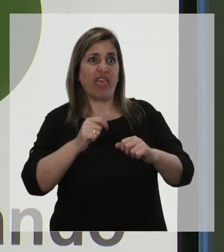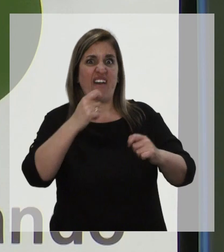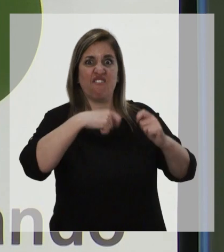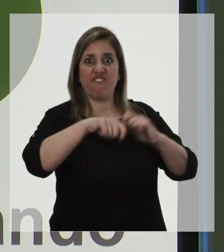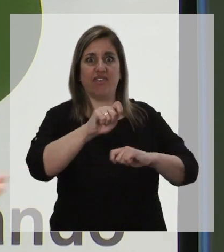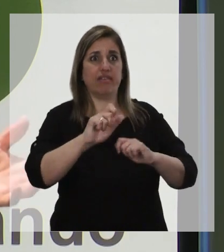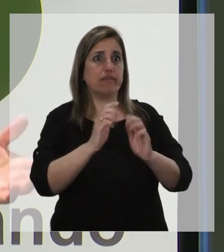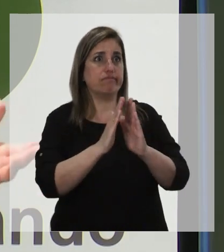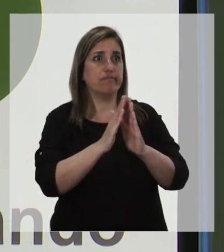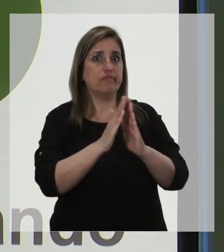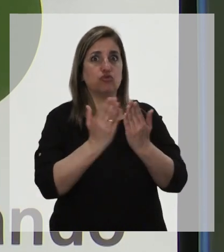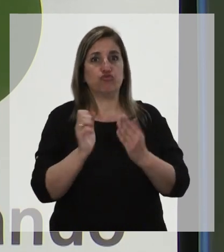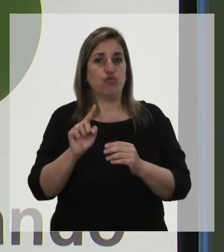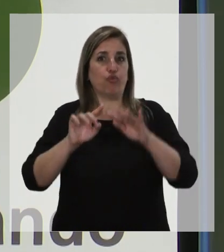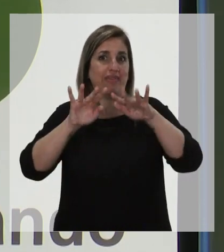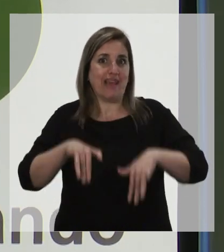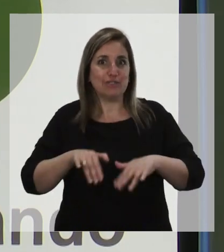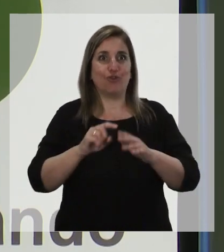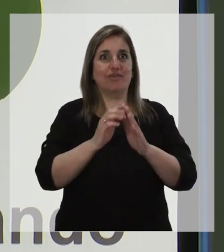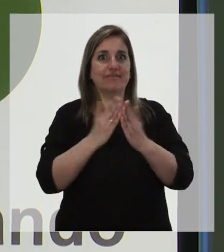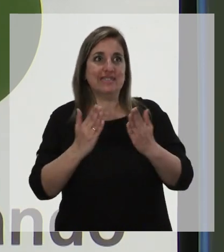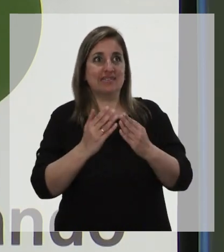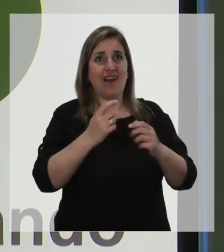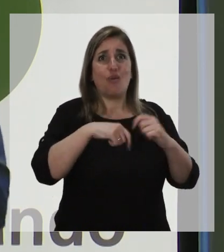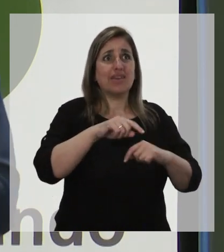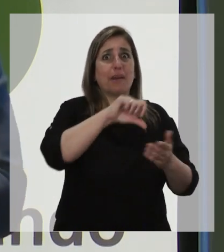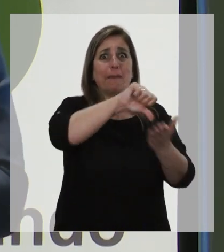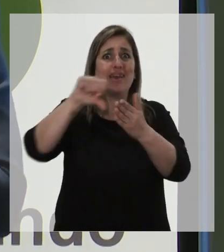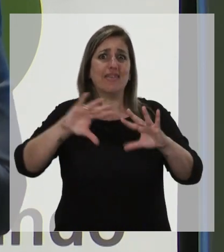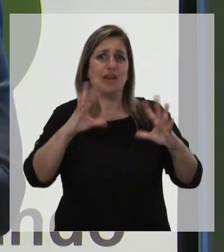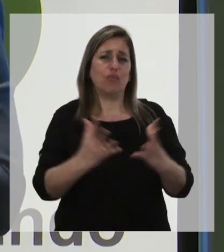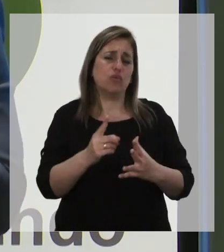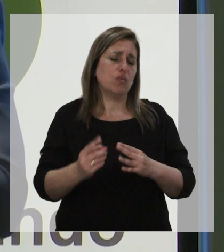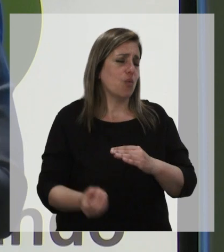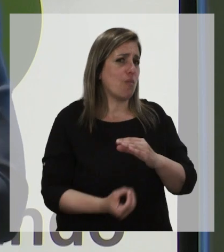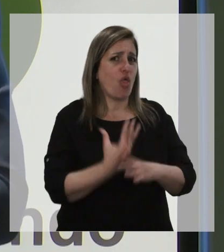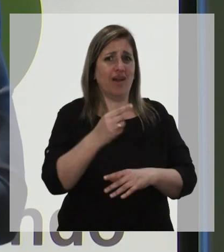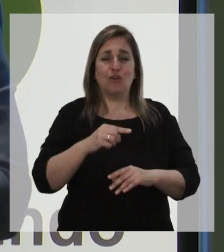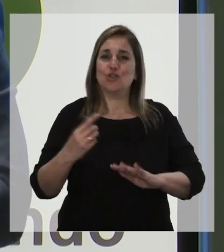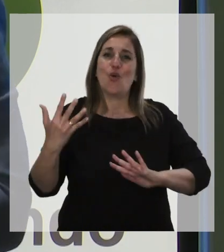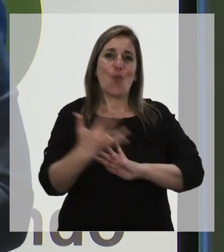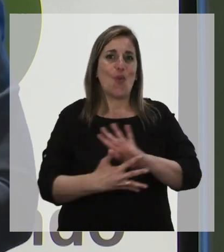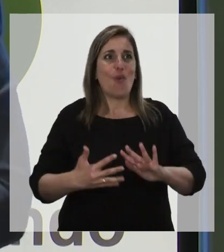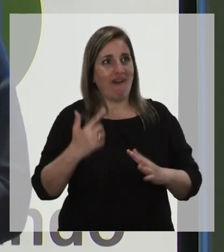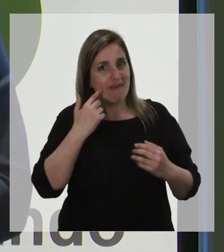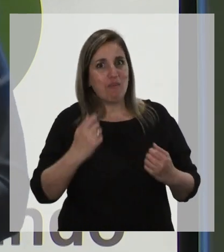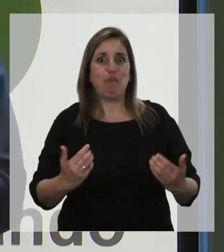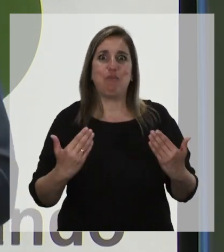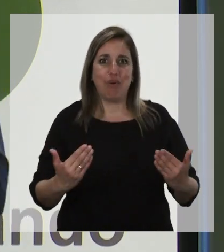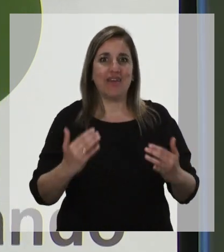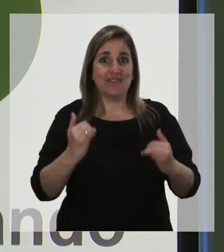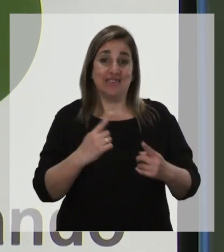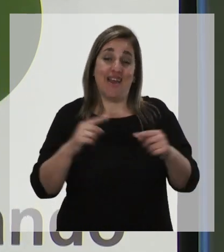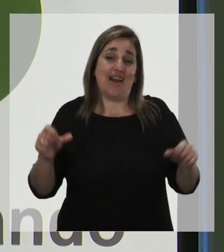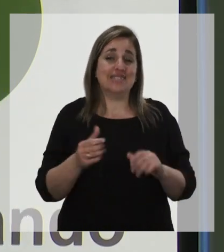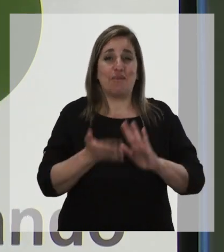literarios a cualquier lugar del mundo, es una maravilla del mundo moderno y es lo que el Uruguay le puede hacer jugar